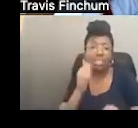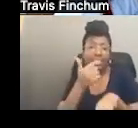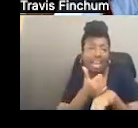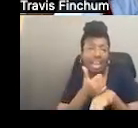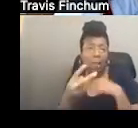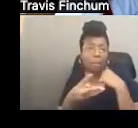estableciendo el fideicomiso.